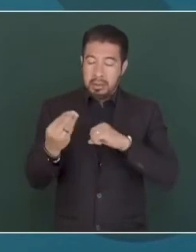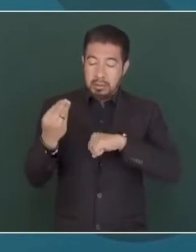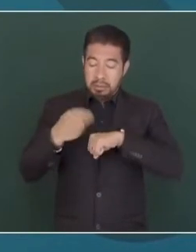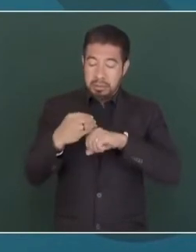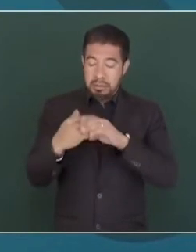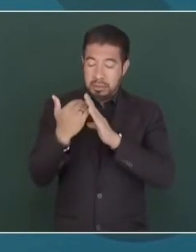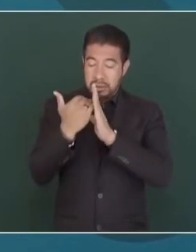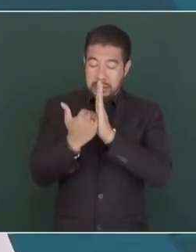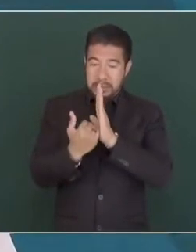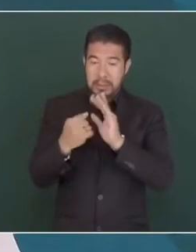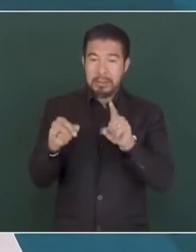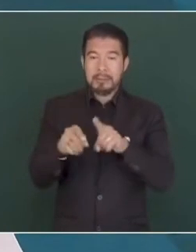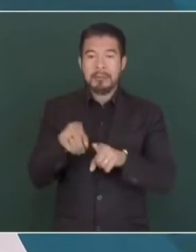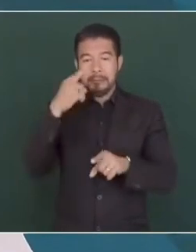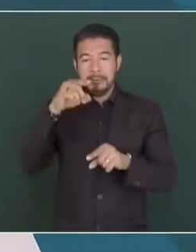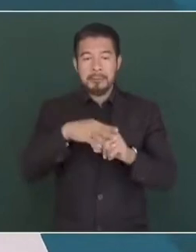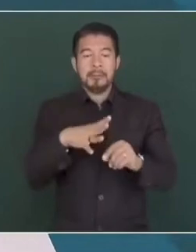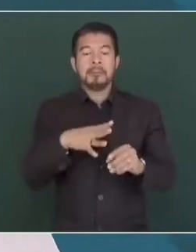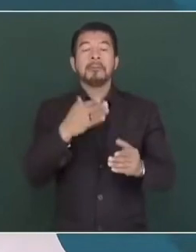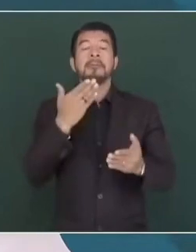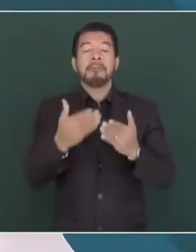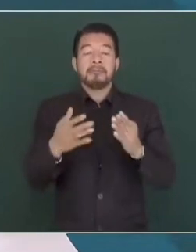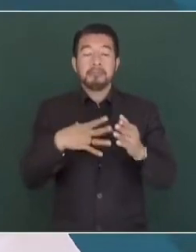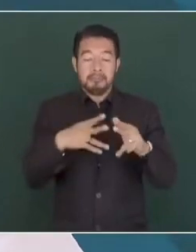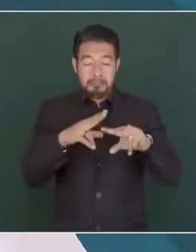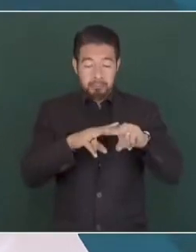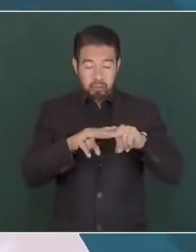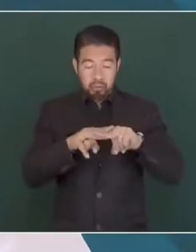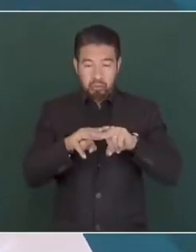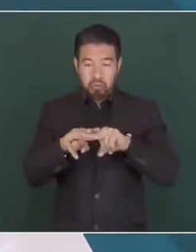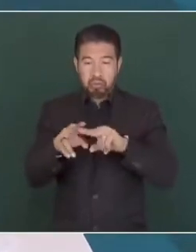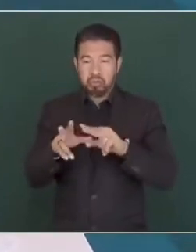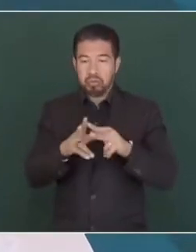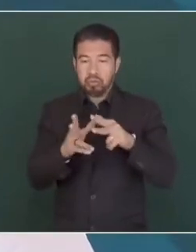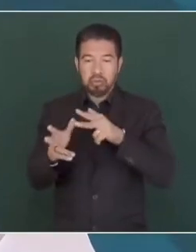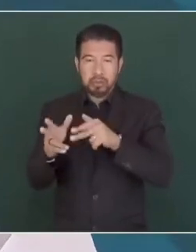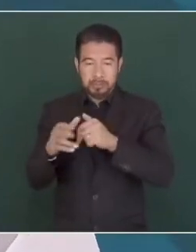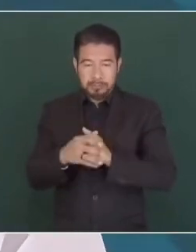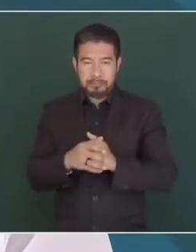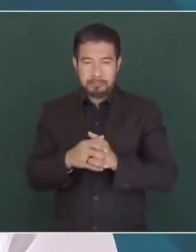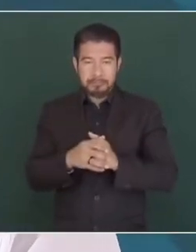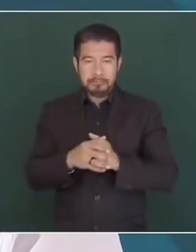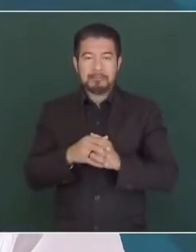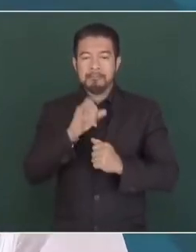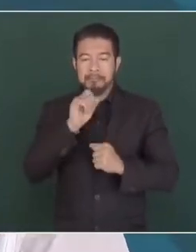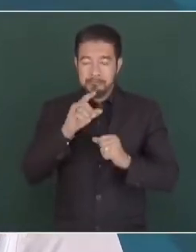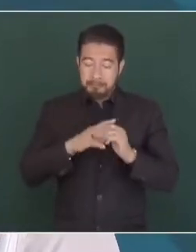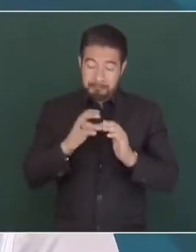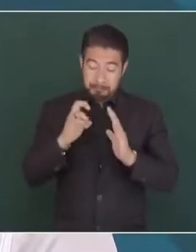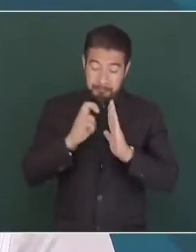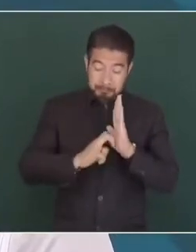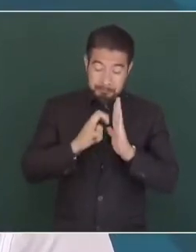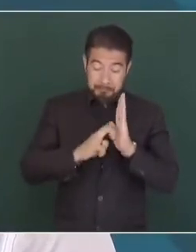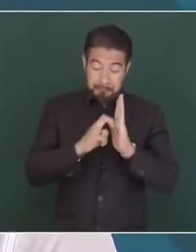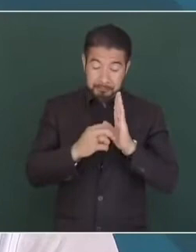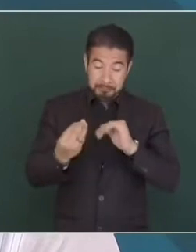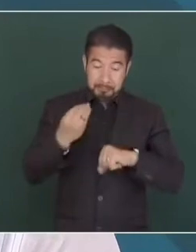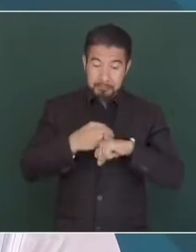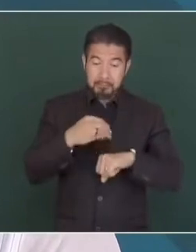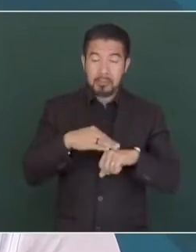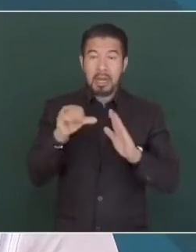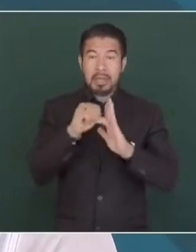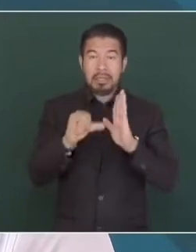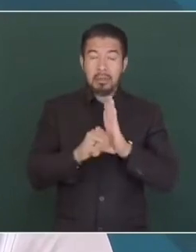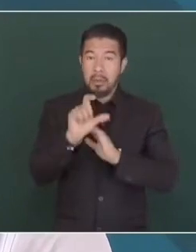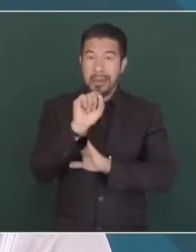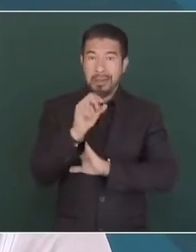el índice de sinestralidad en estas vías de comunicación. La reforma planteada en el artículo 28 constitucional